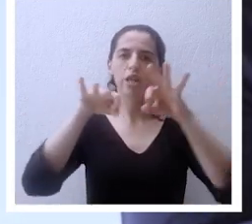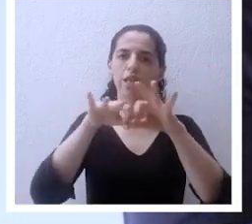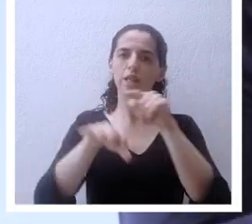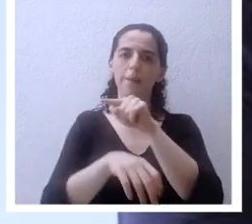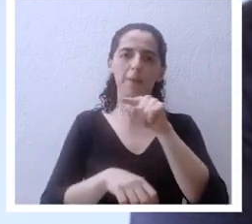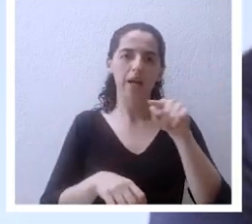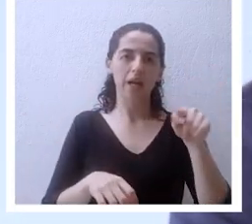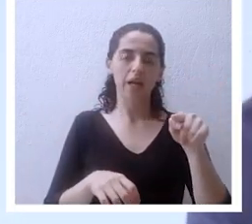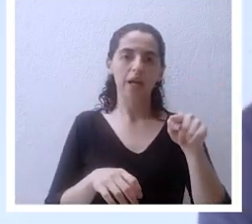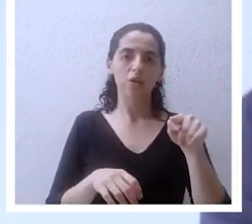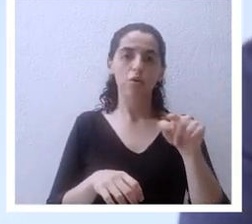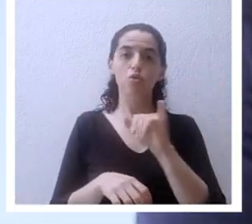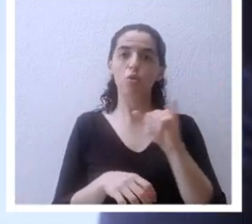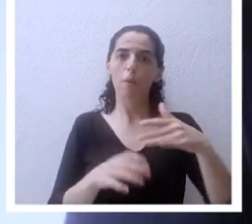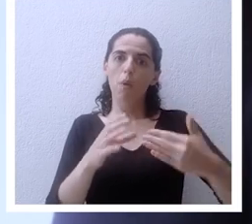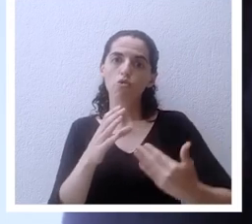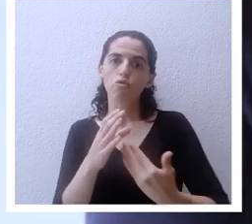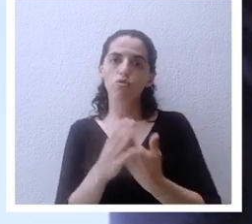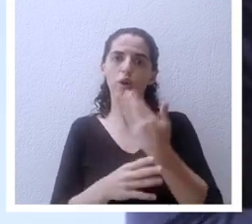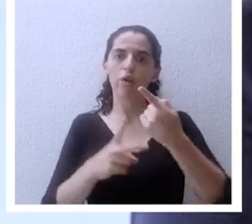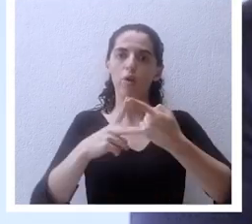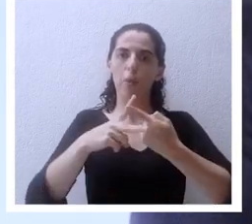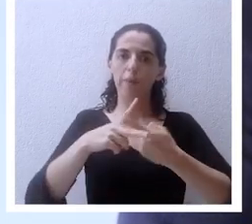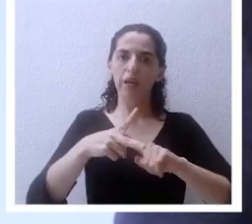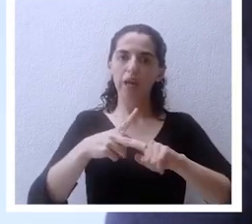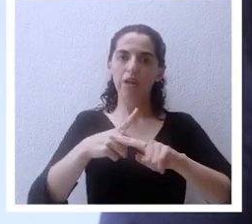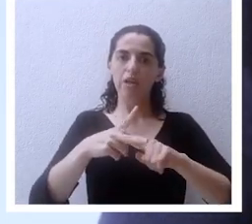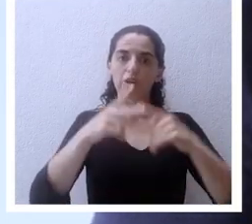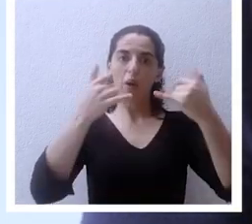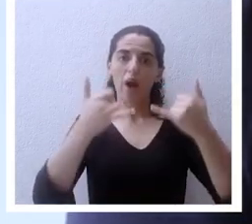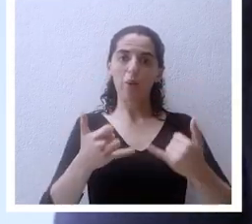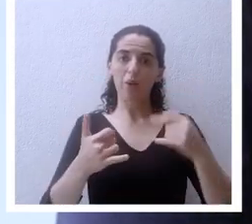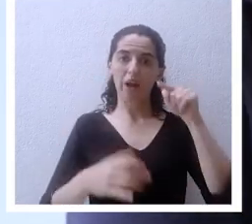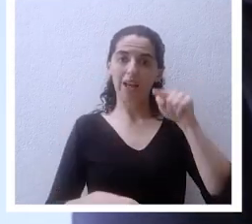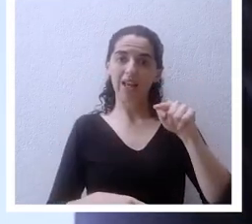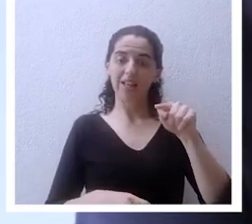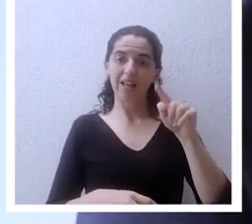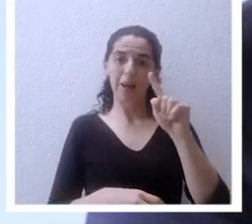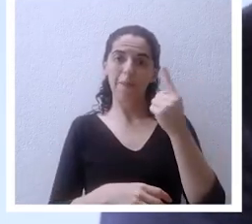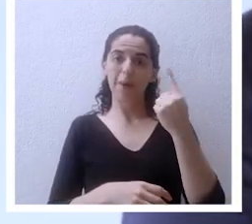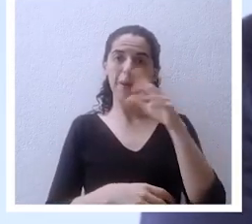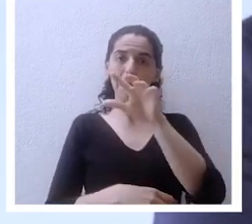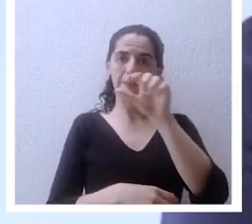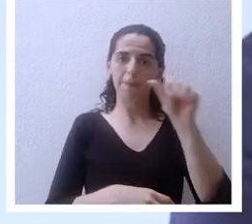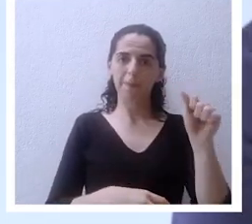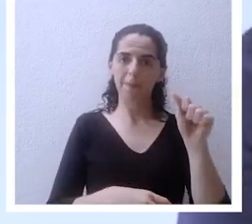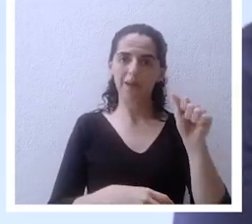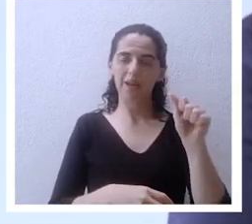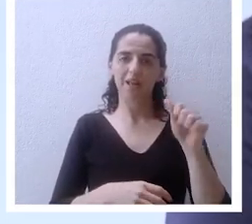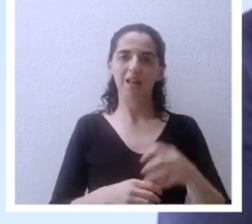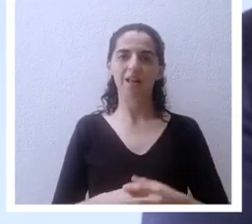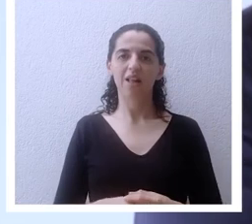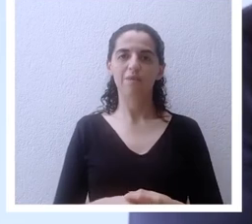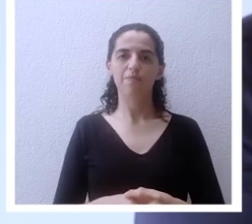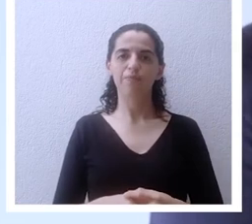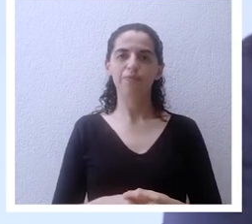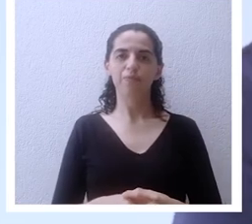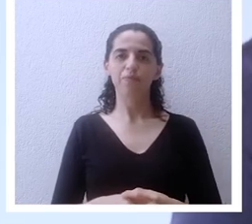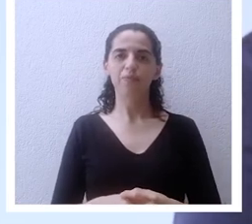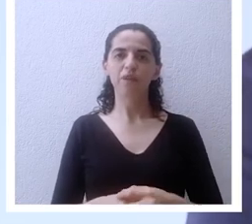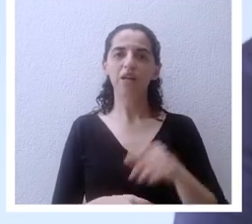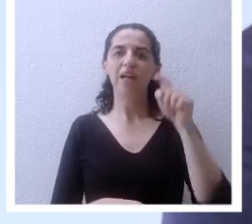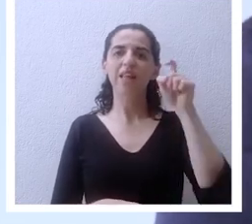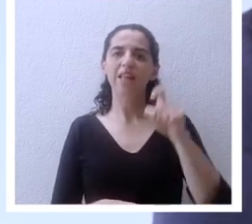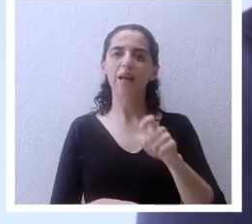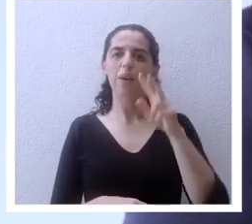que iba a ser como un nuevo comienzo ahora este será el primero de los meses, el primero tiene que tomarlo de